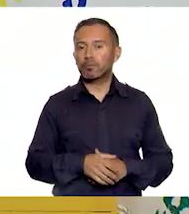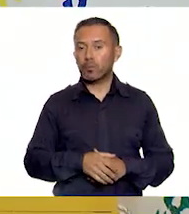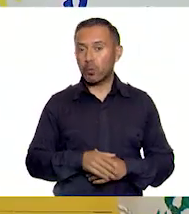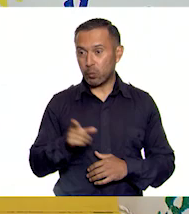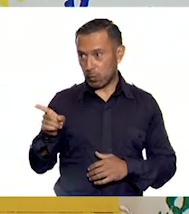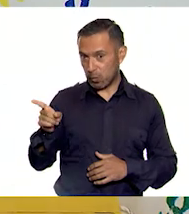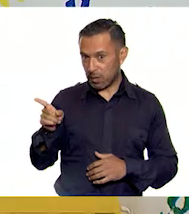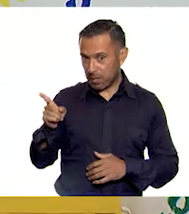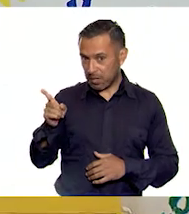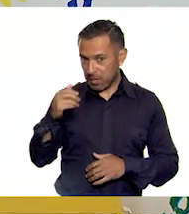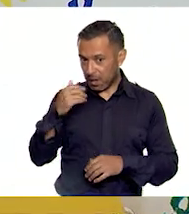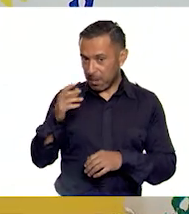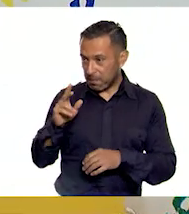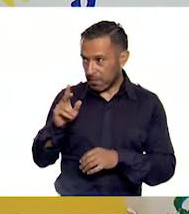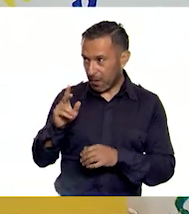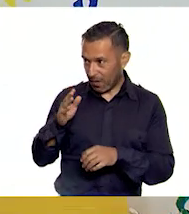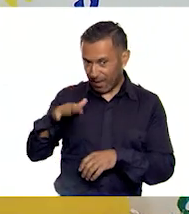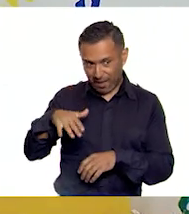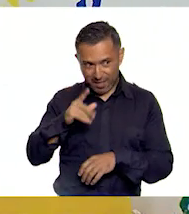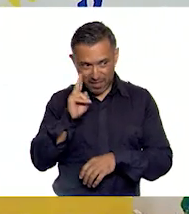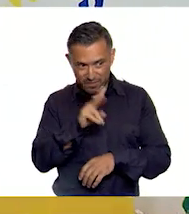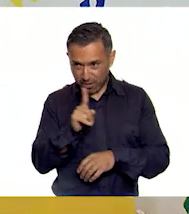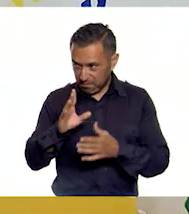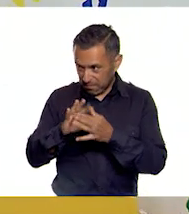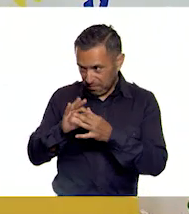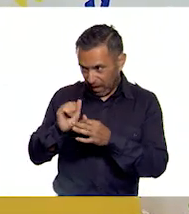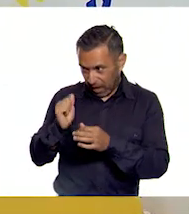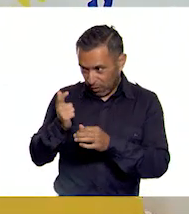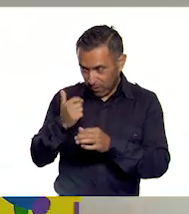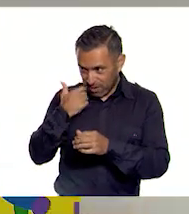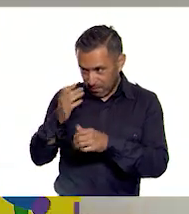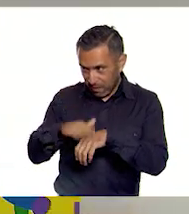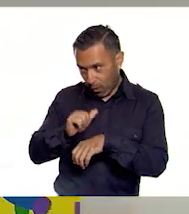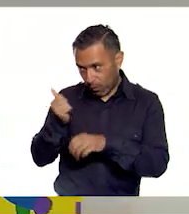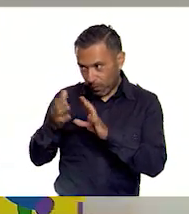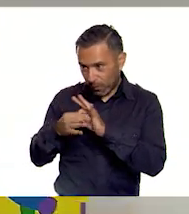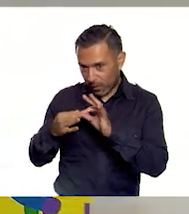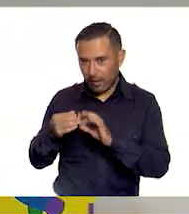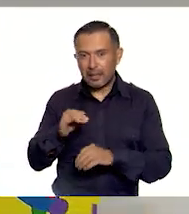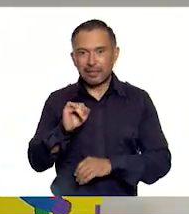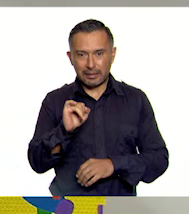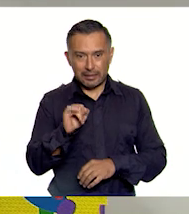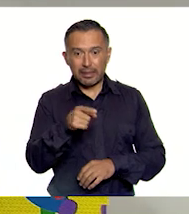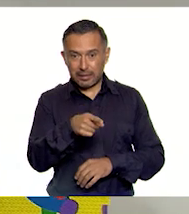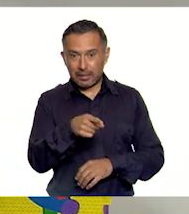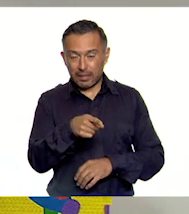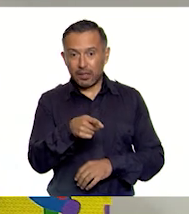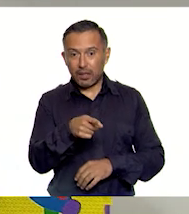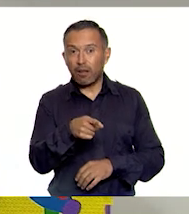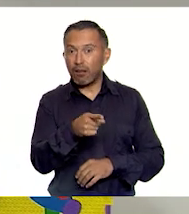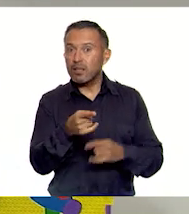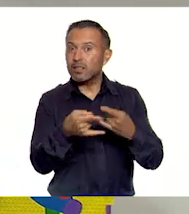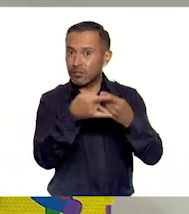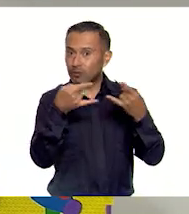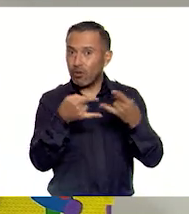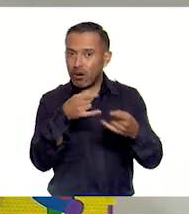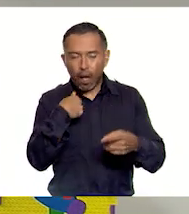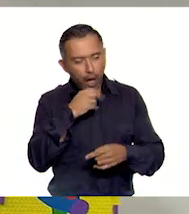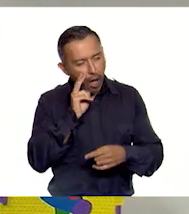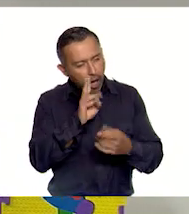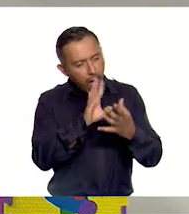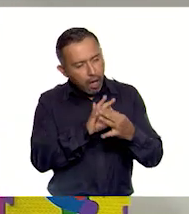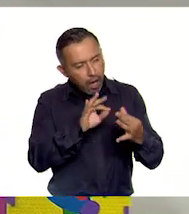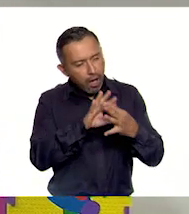quieras agregar algo más, Pilar, a lo que hemos escuchado. Bueno, sí, la verdad es que escuchar sus testimonios, sus testimonios me hicieron pensar en todas las